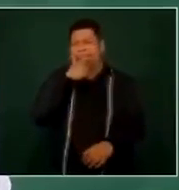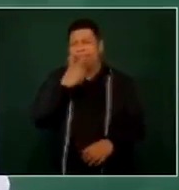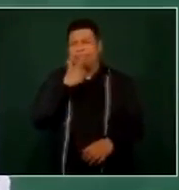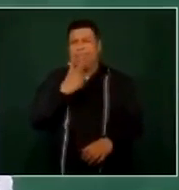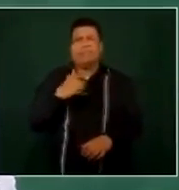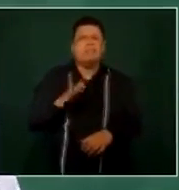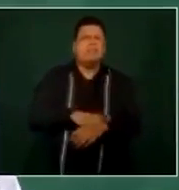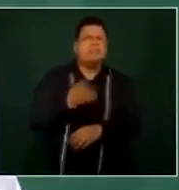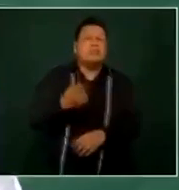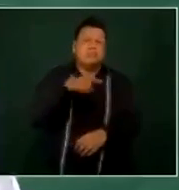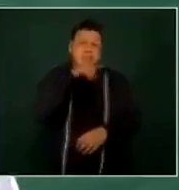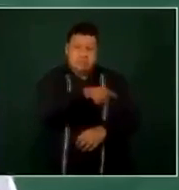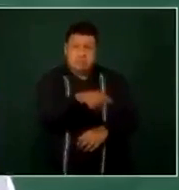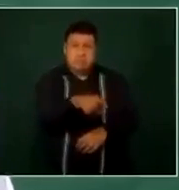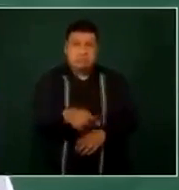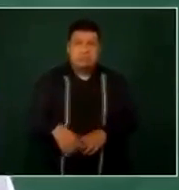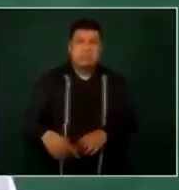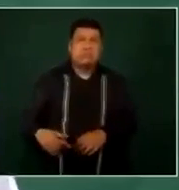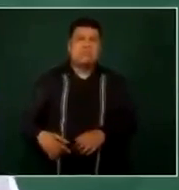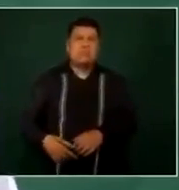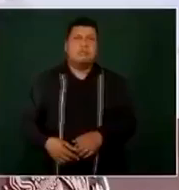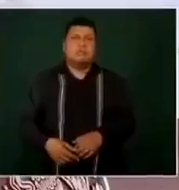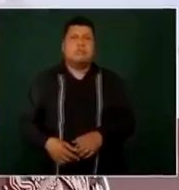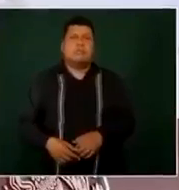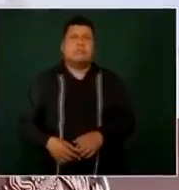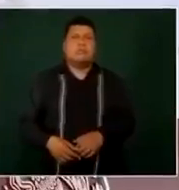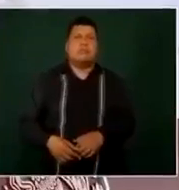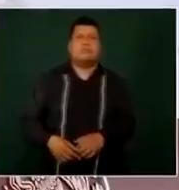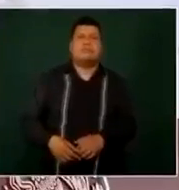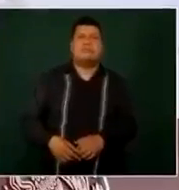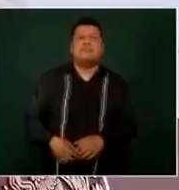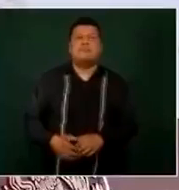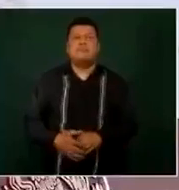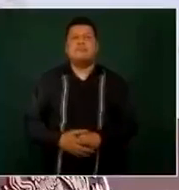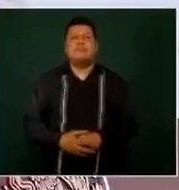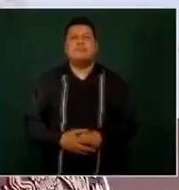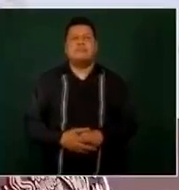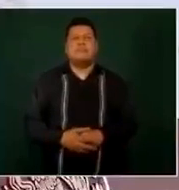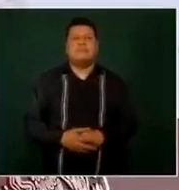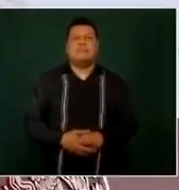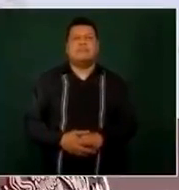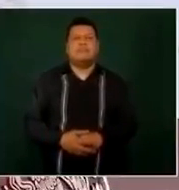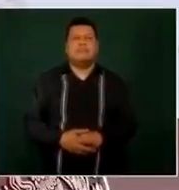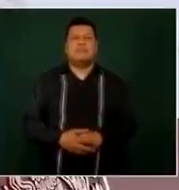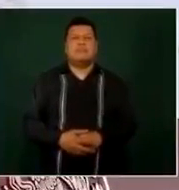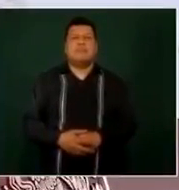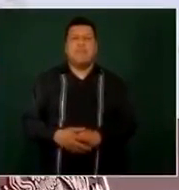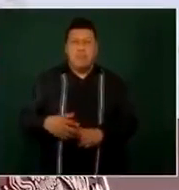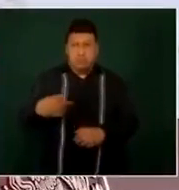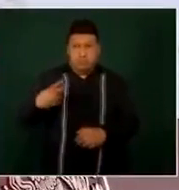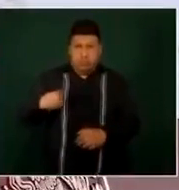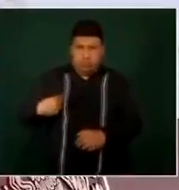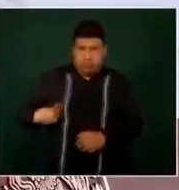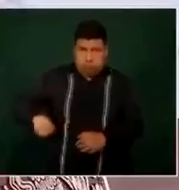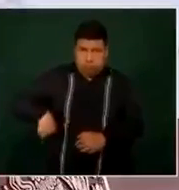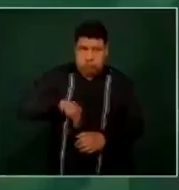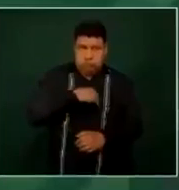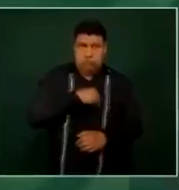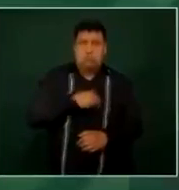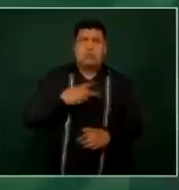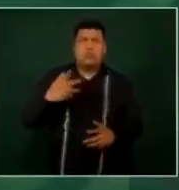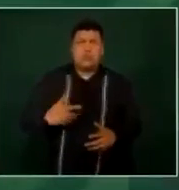nosotros no apoyamos, no